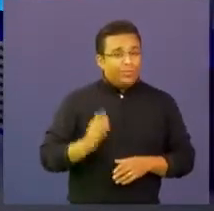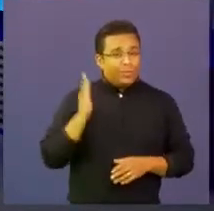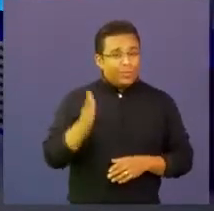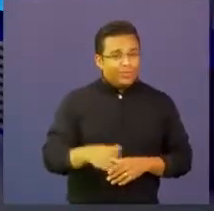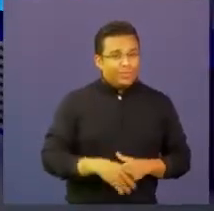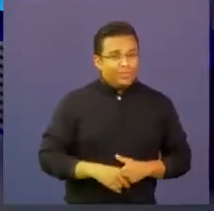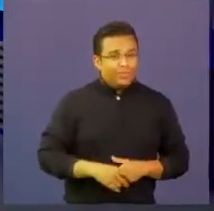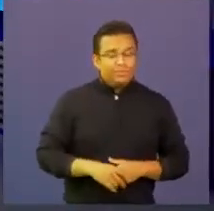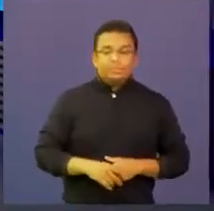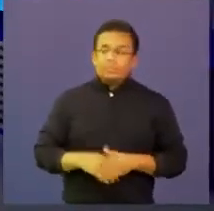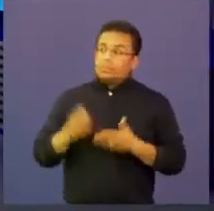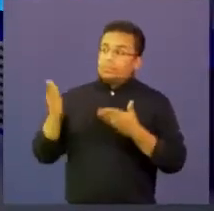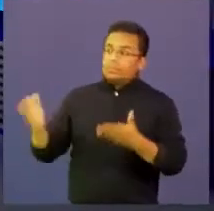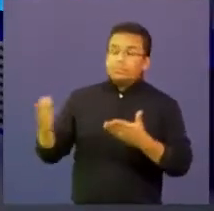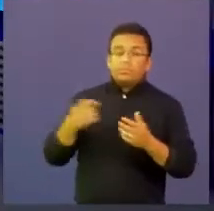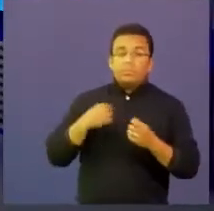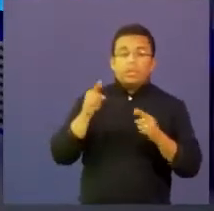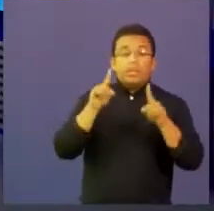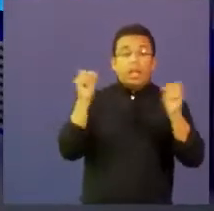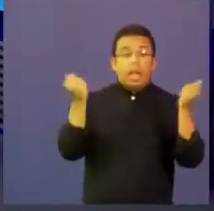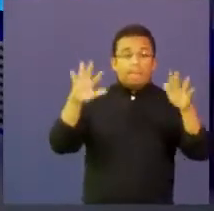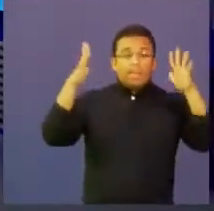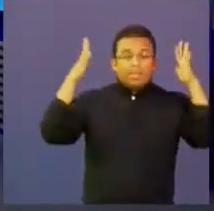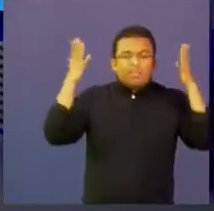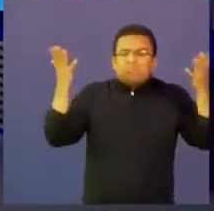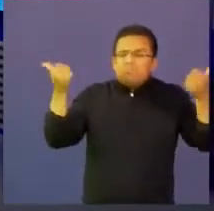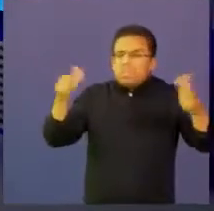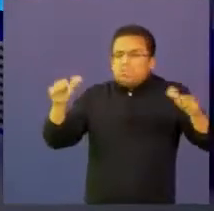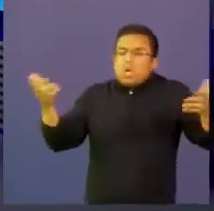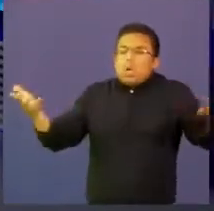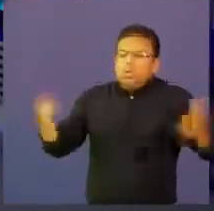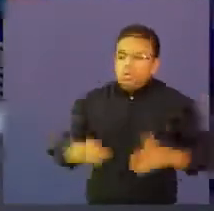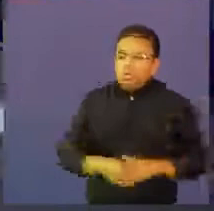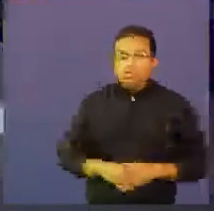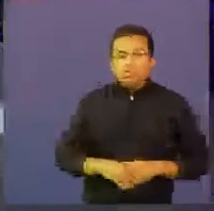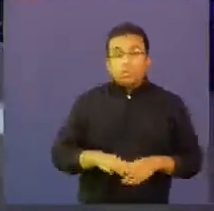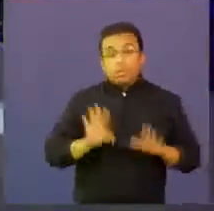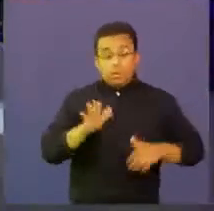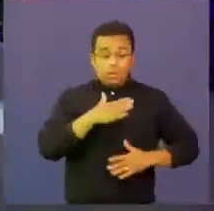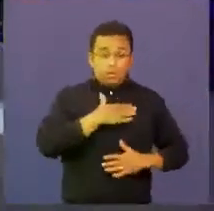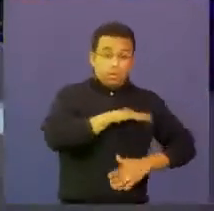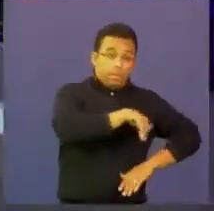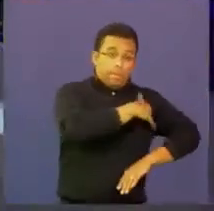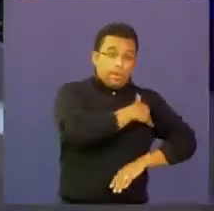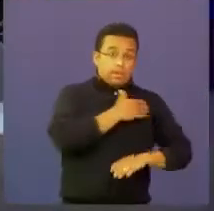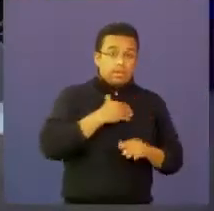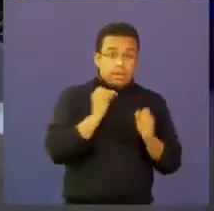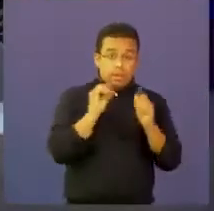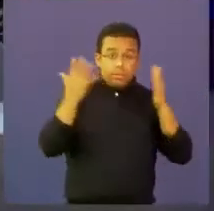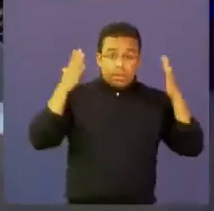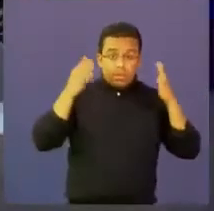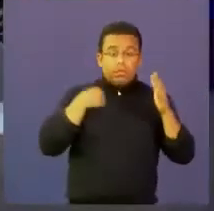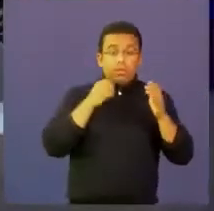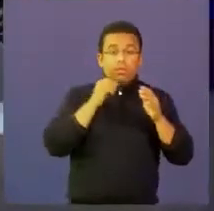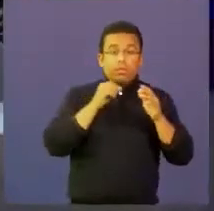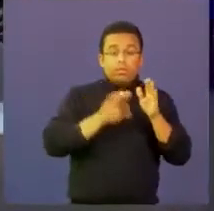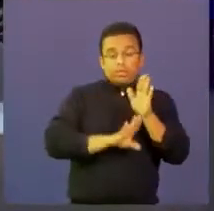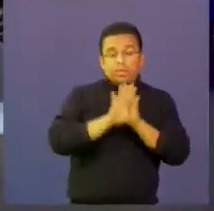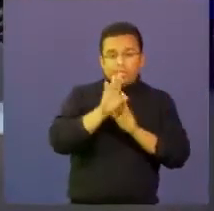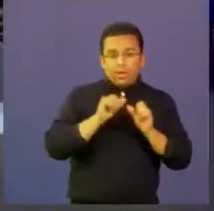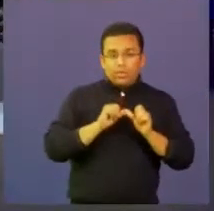desde medio ambiente como lo ves bueno entonces nosotros desde el Ministerio de Ambiente y Desarrollo Sostenible